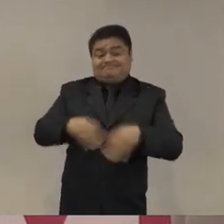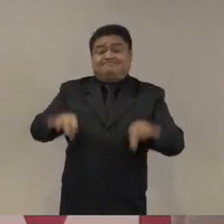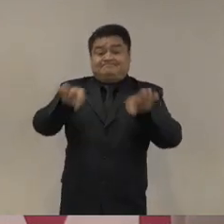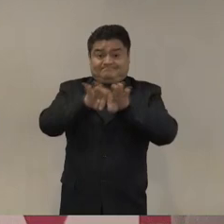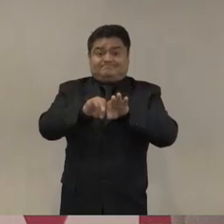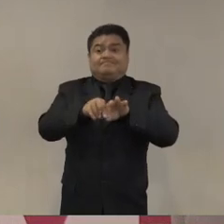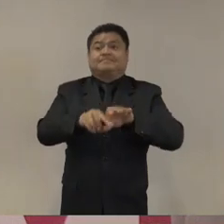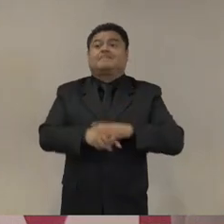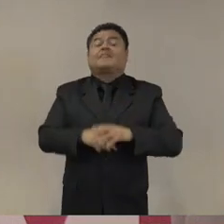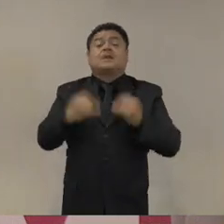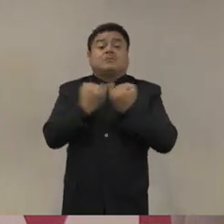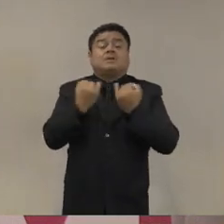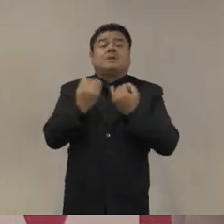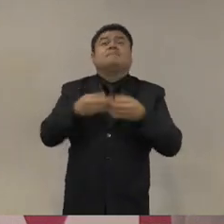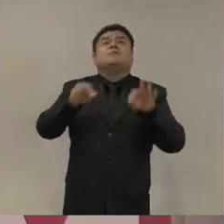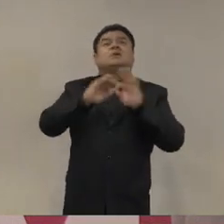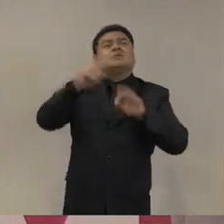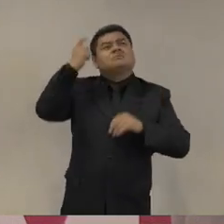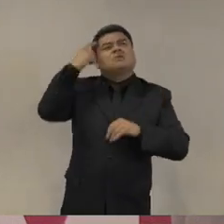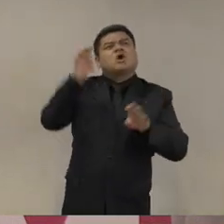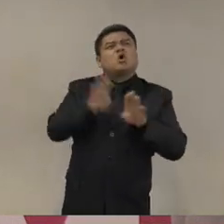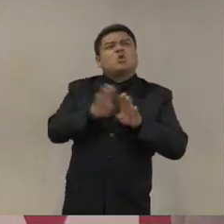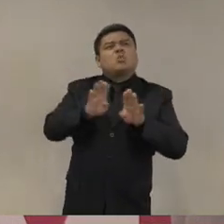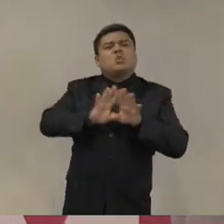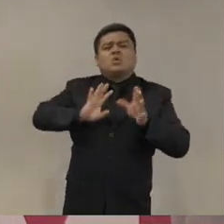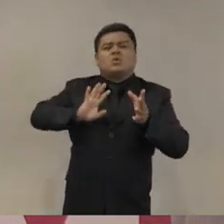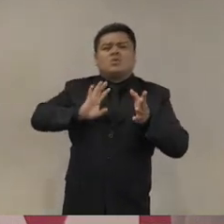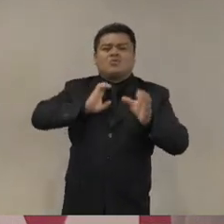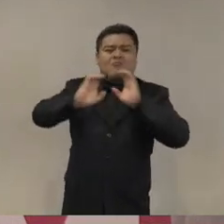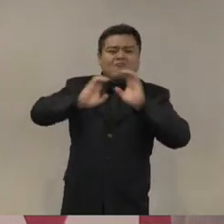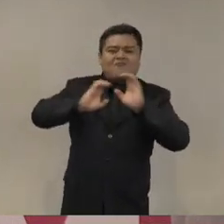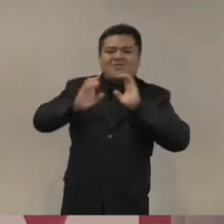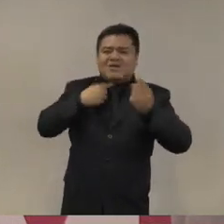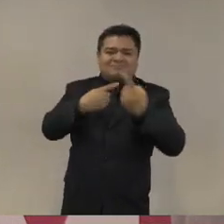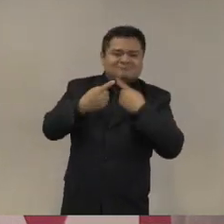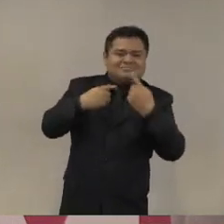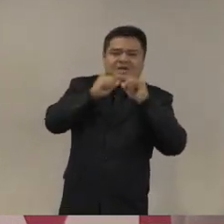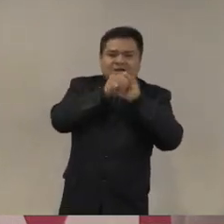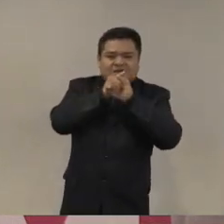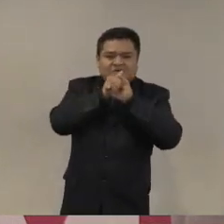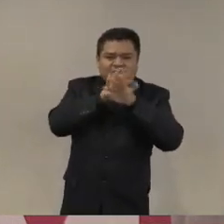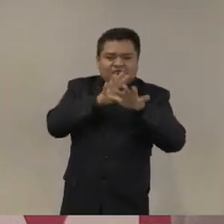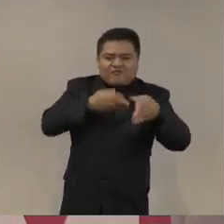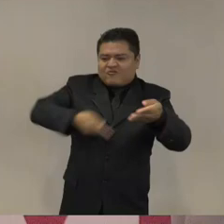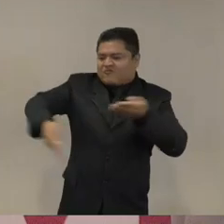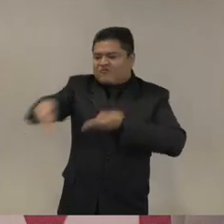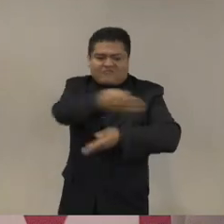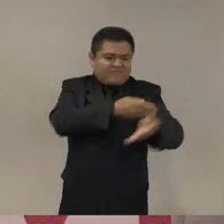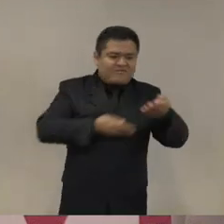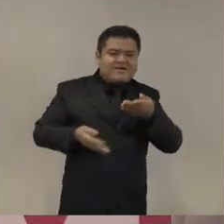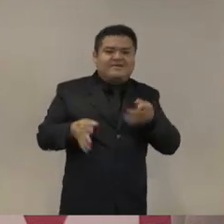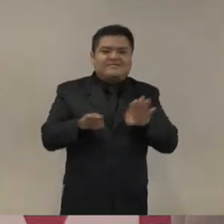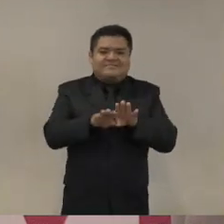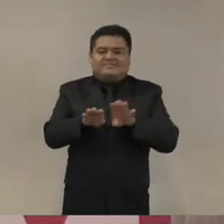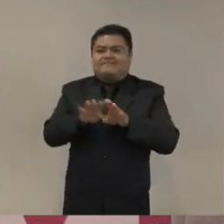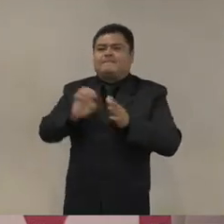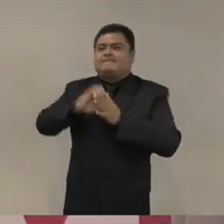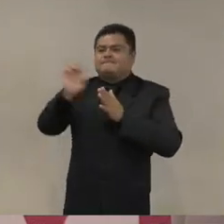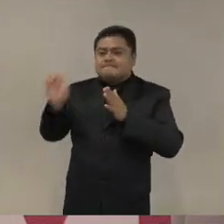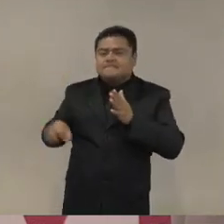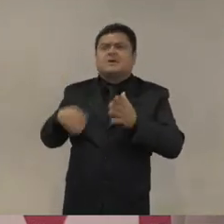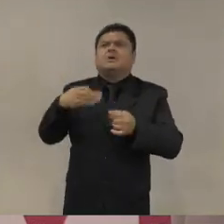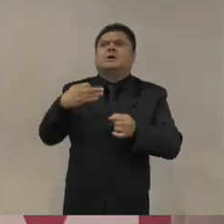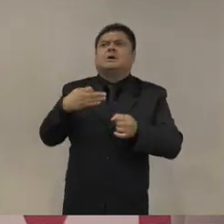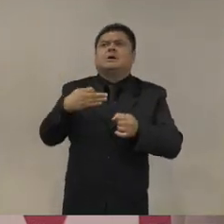circulación de la información es cierto que ya es algo ya es cienso común decir que nadie lee